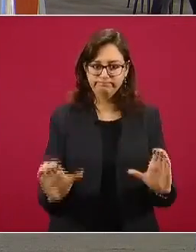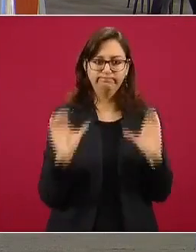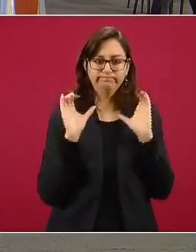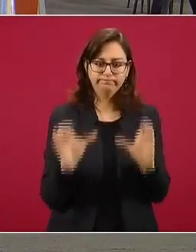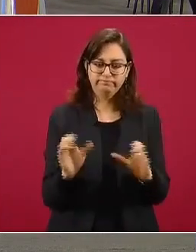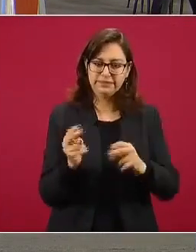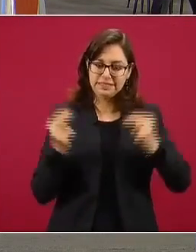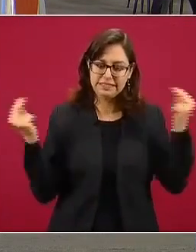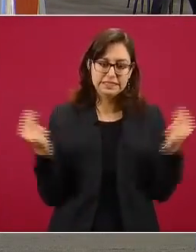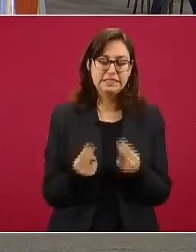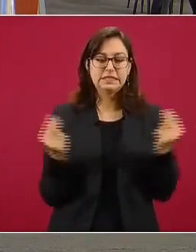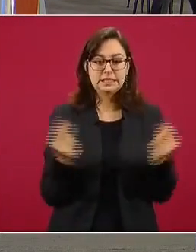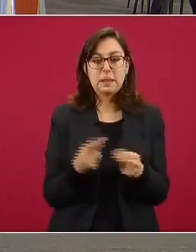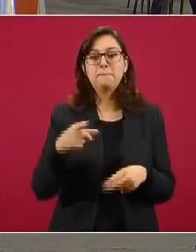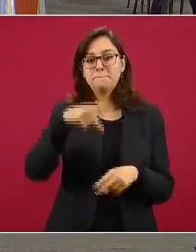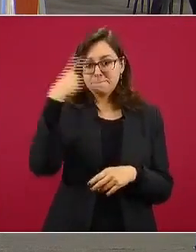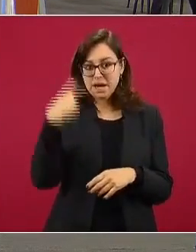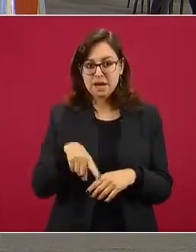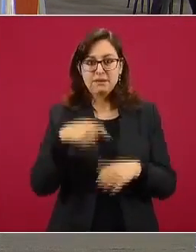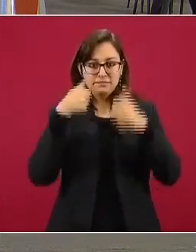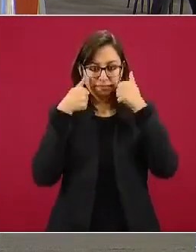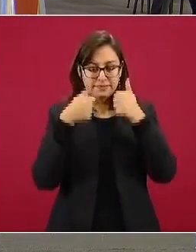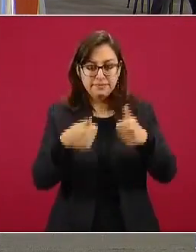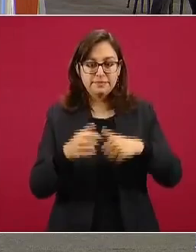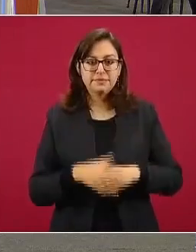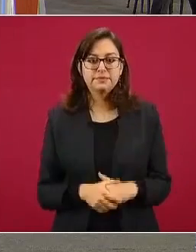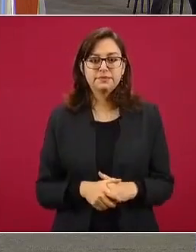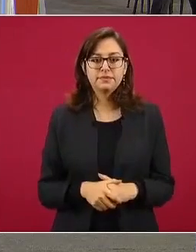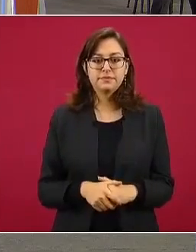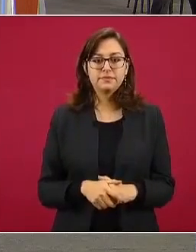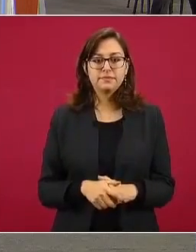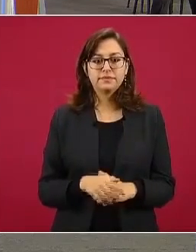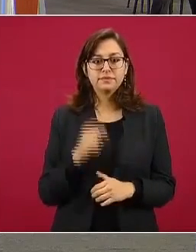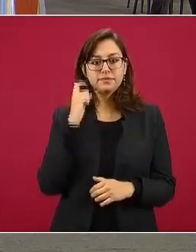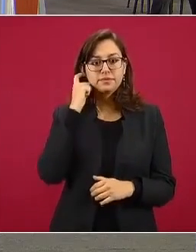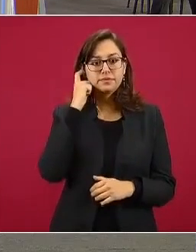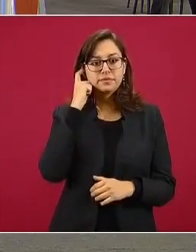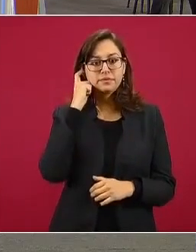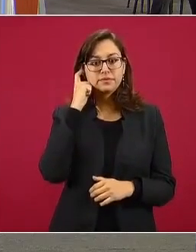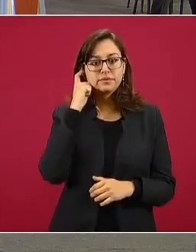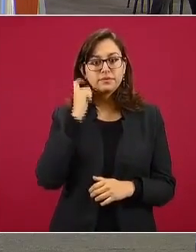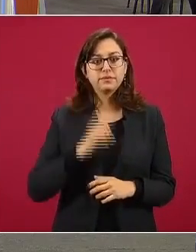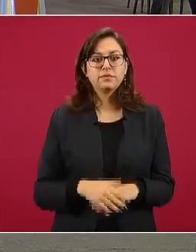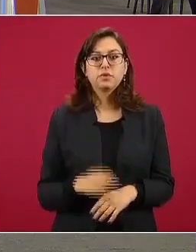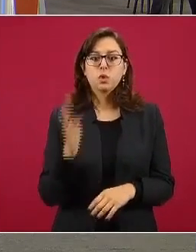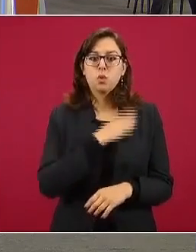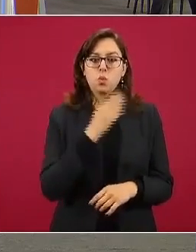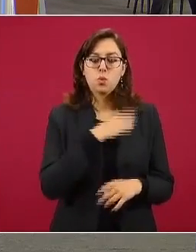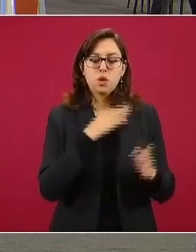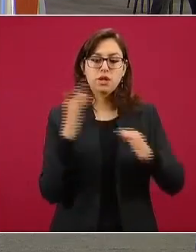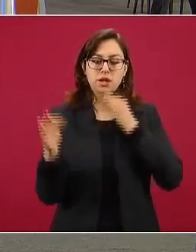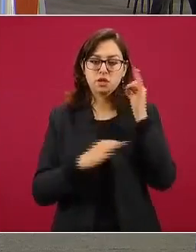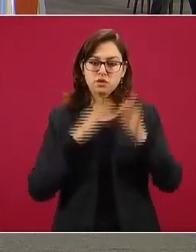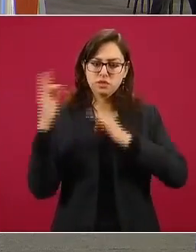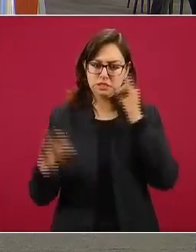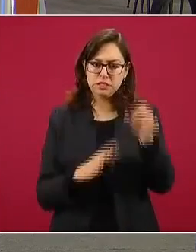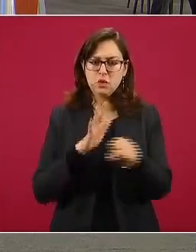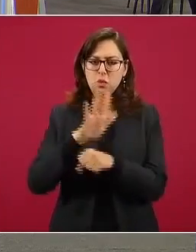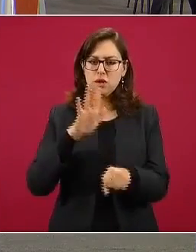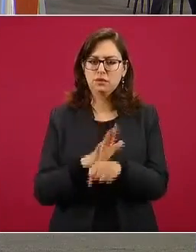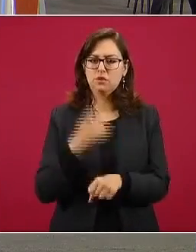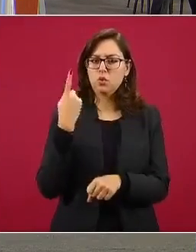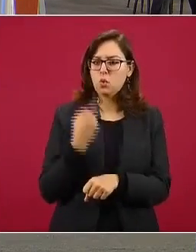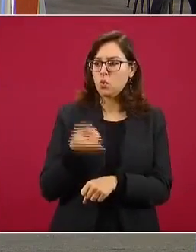para la capacidad de respuesta. Una noticia positiva, como verán, habíamos señalado la semana pasada,